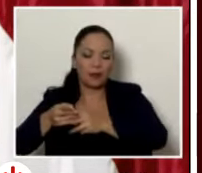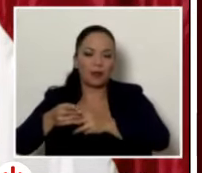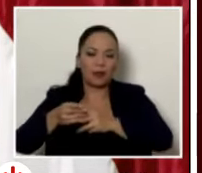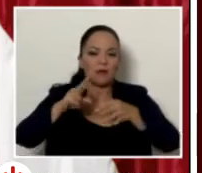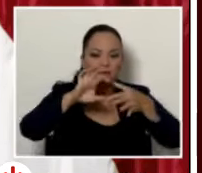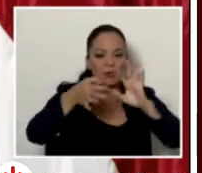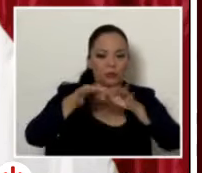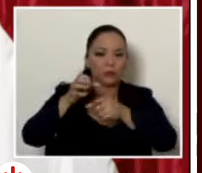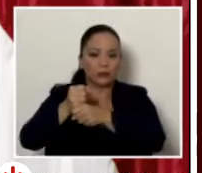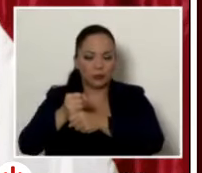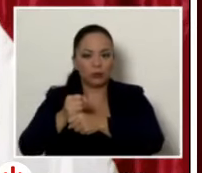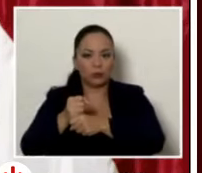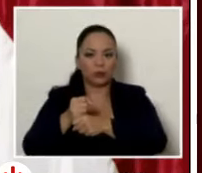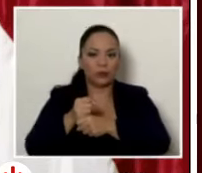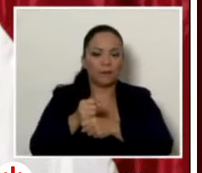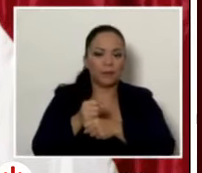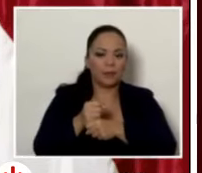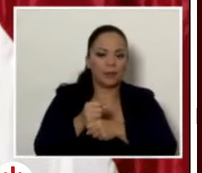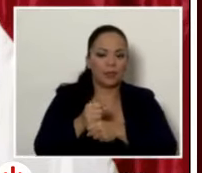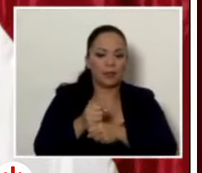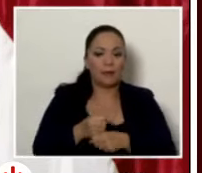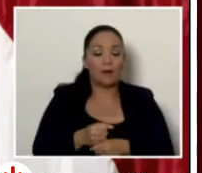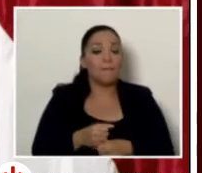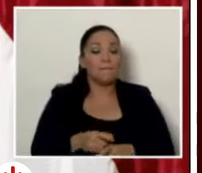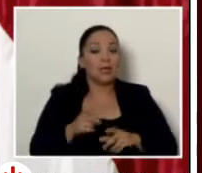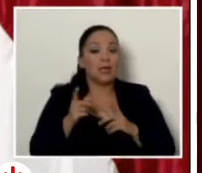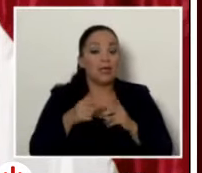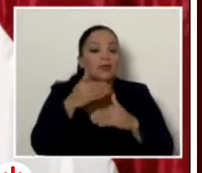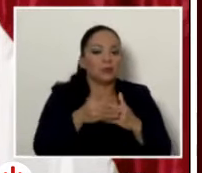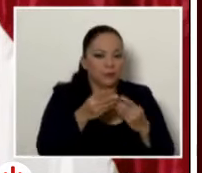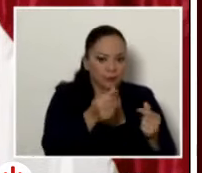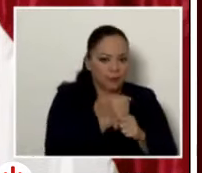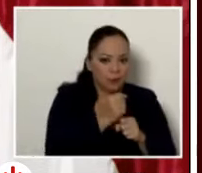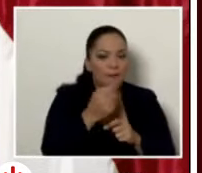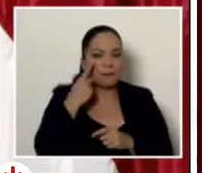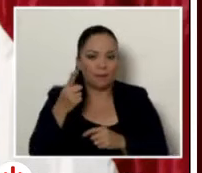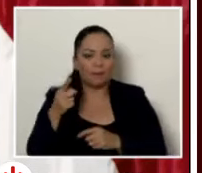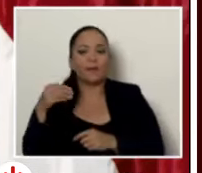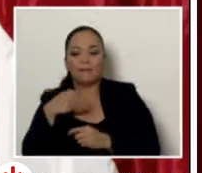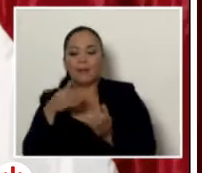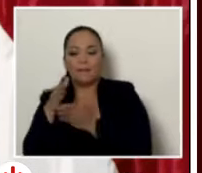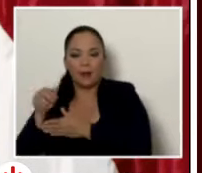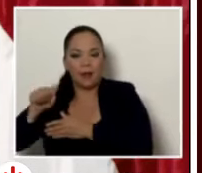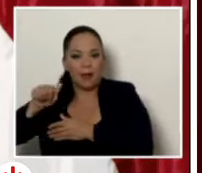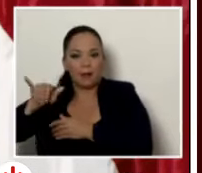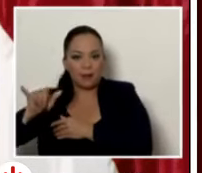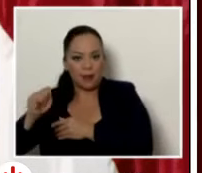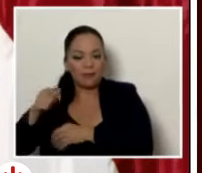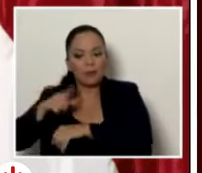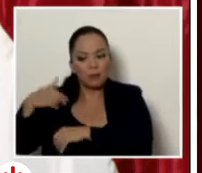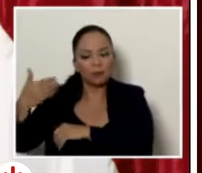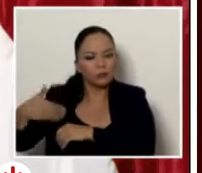rápido pero se llevó su tiempo Mideplan y la nueva presidencia ejecutiva de la IEA y por eso